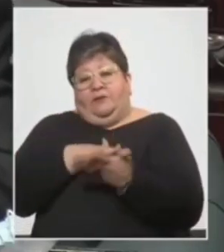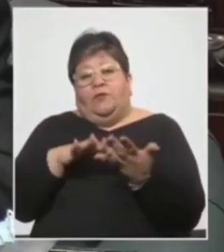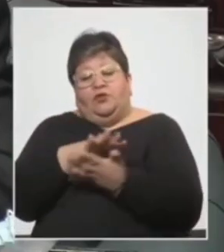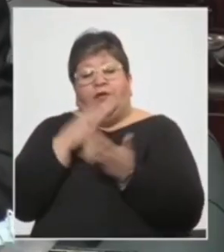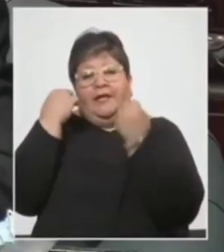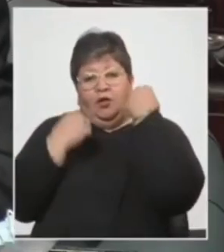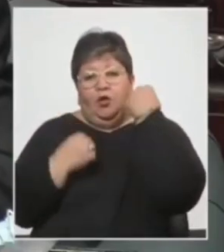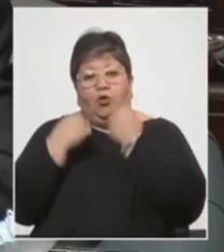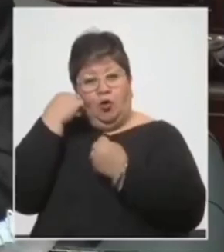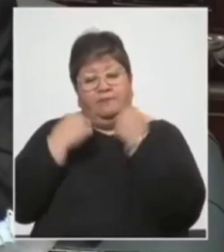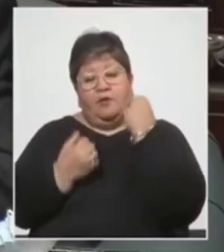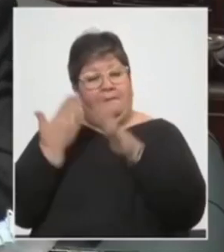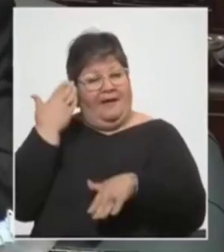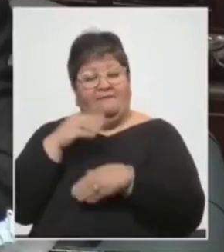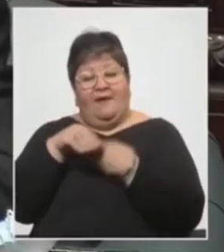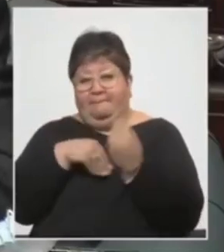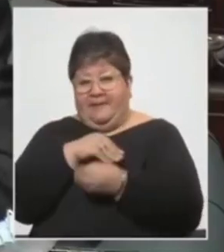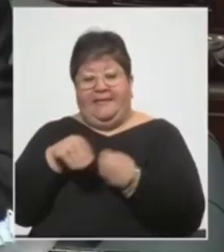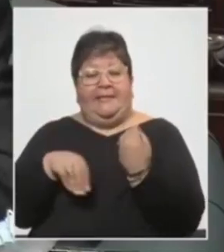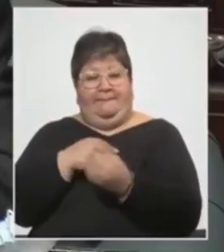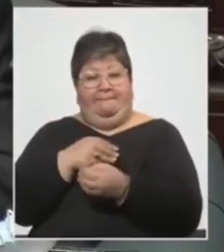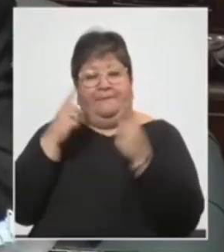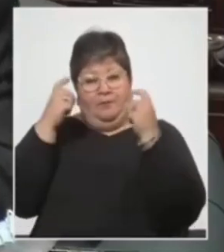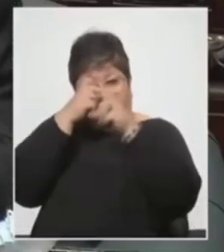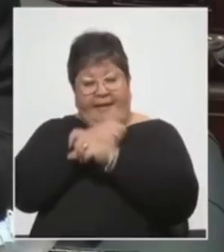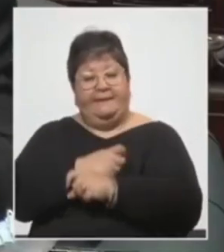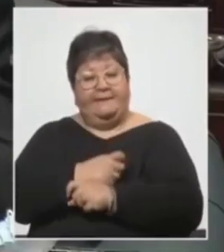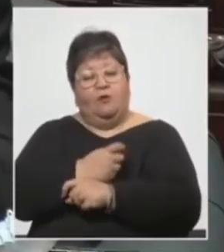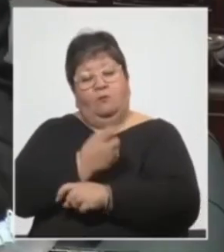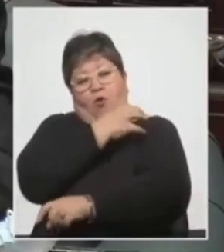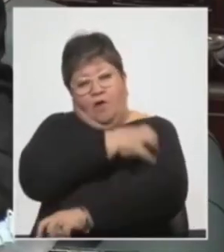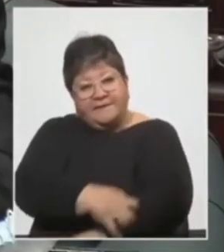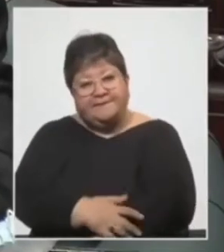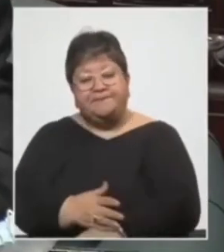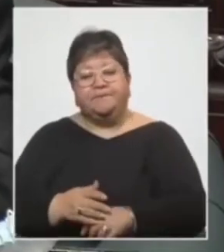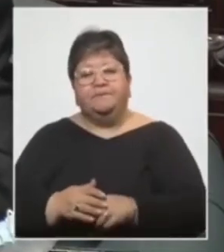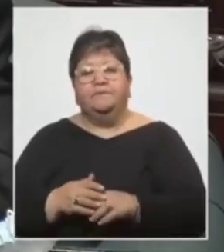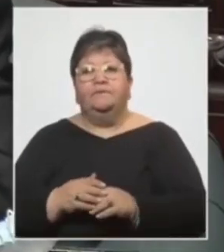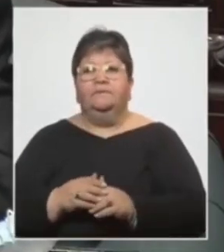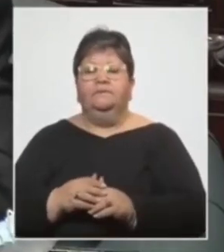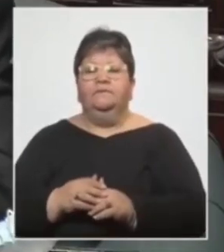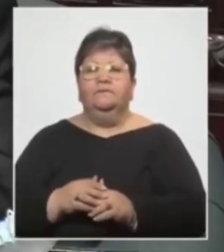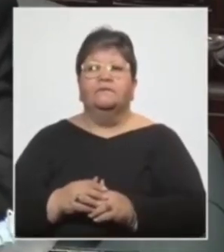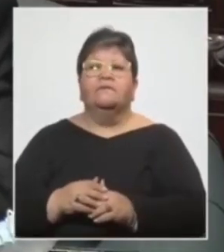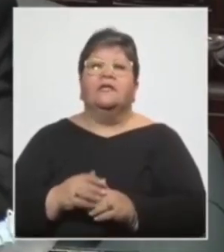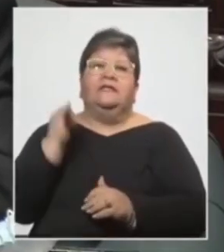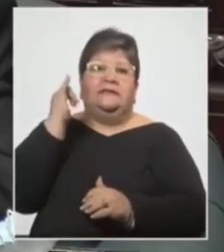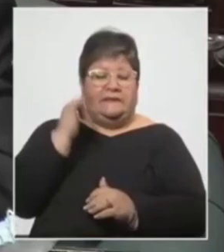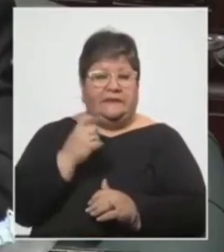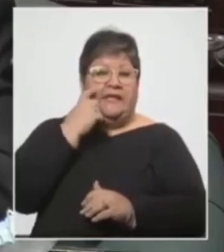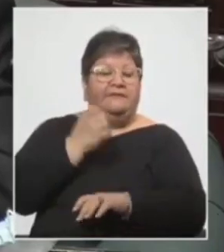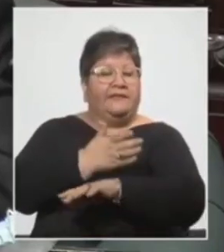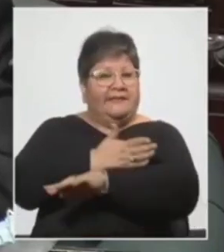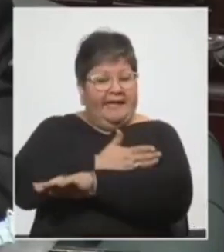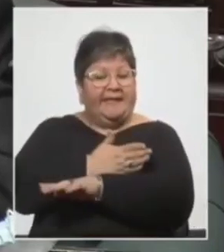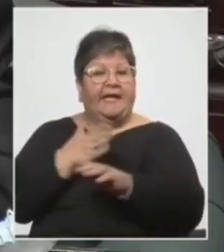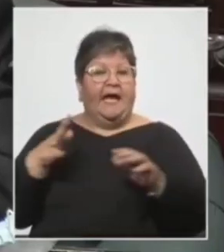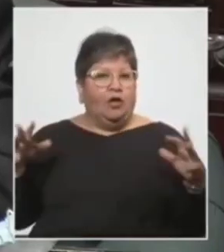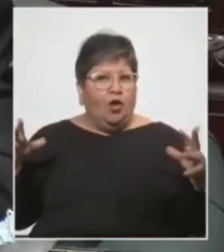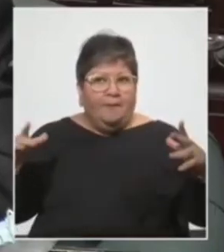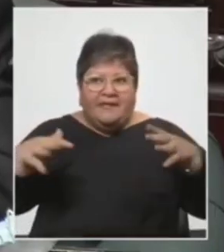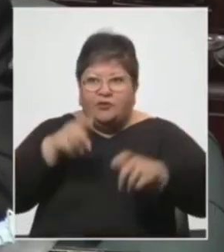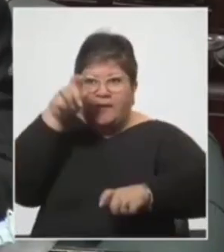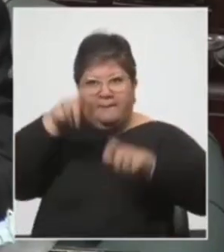sobre todo de las familias más complicadas compartimos la necesidad de evitar aglomeraciones con riesgos sanitarios